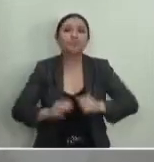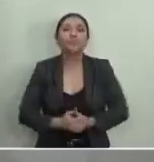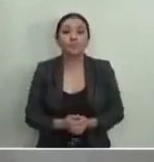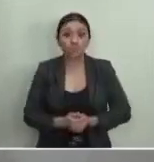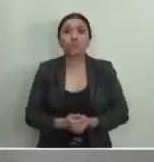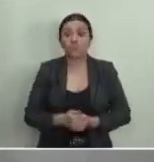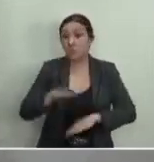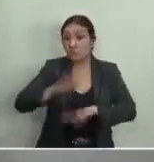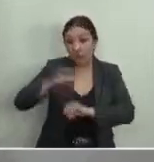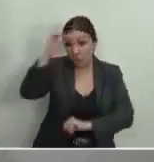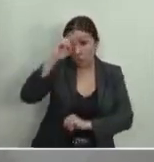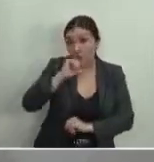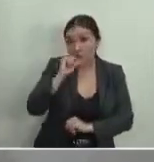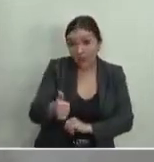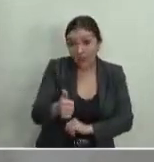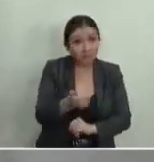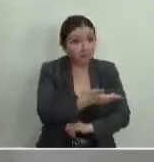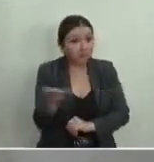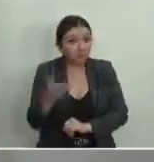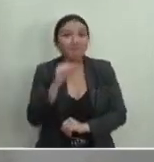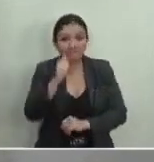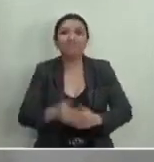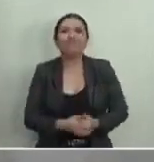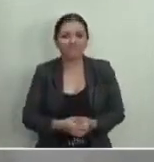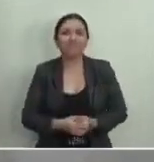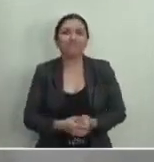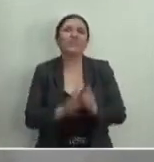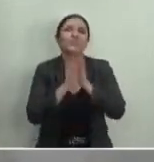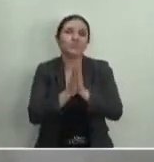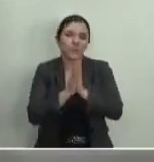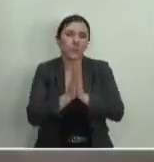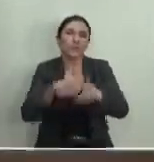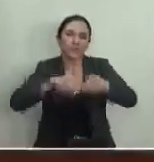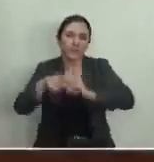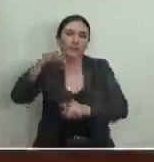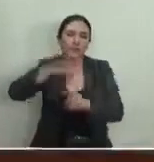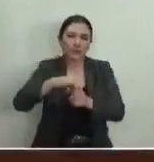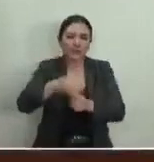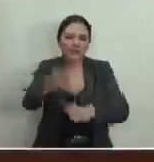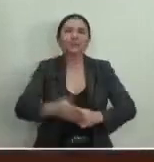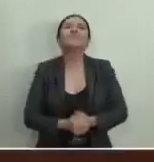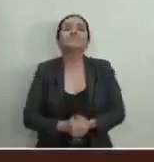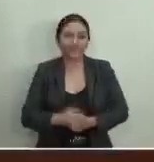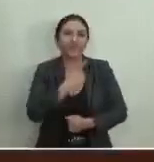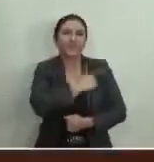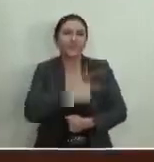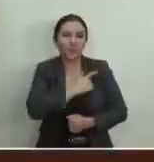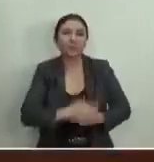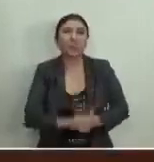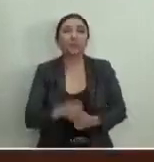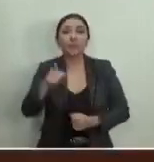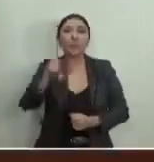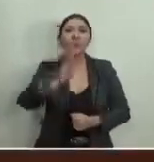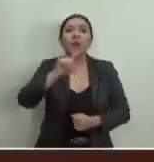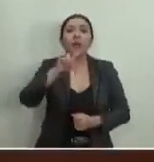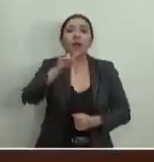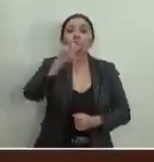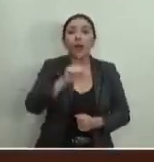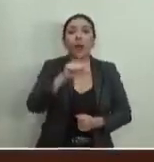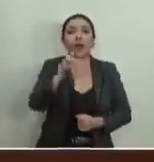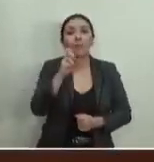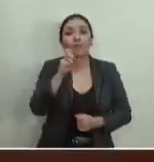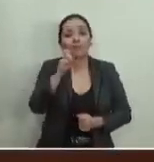Ya no habría ninguna otra intervención, entiendo. Secretaria, no habrá más intervenciones, por favor, toma la votación. Sí, magistrada. Magistrada Laura de Tetla Román.